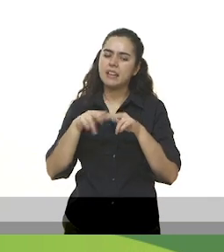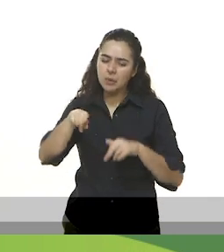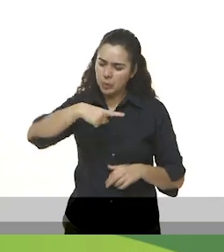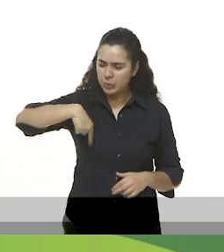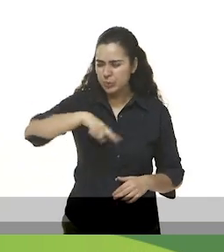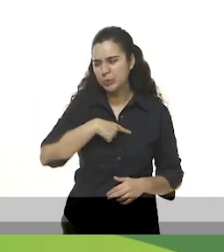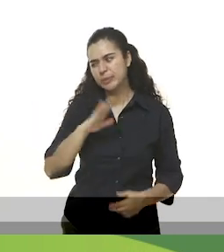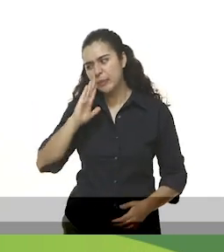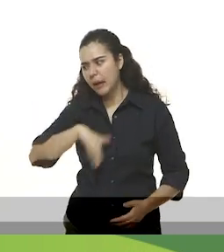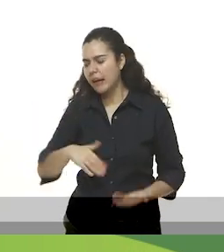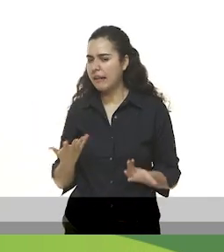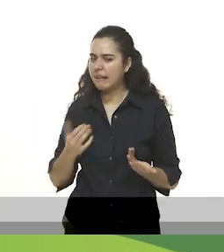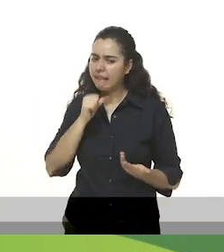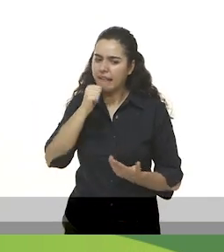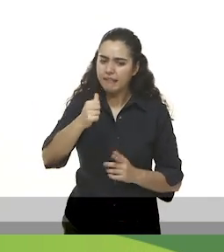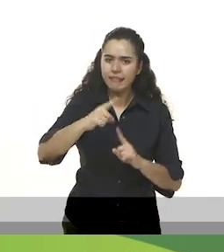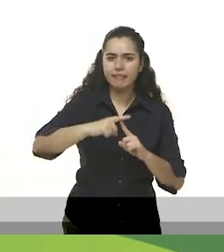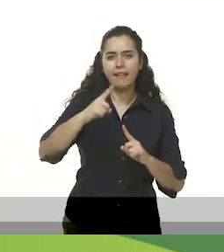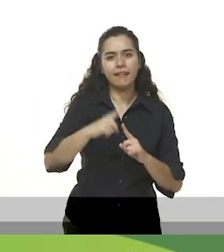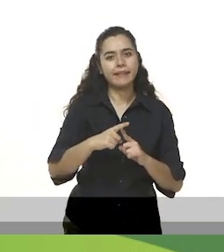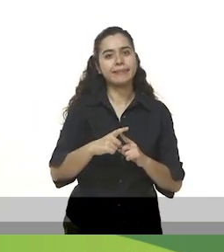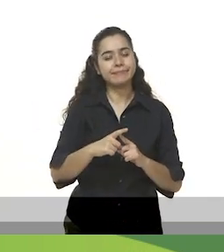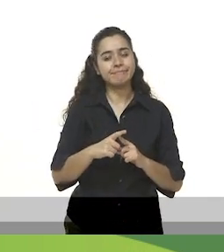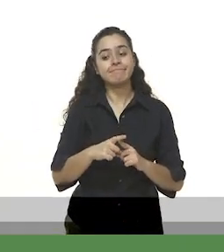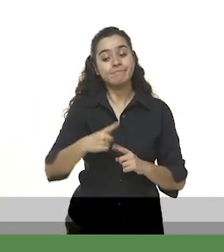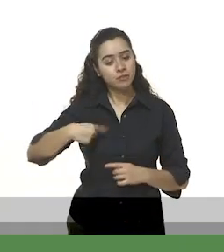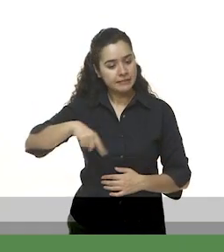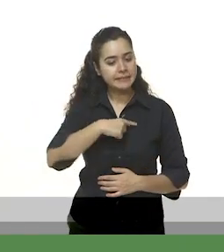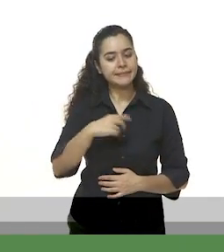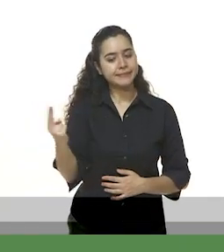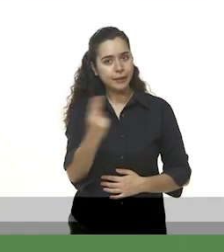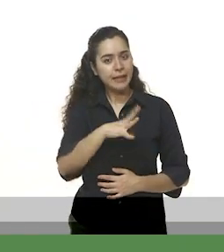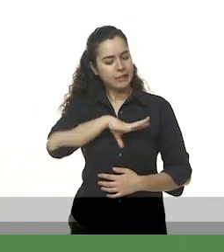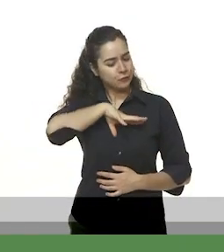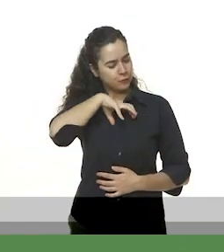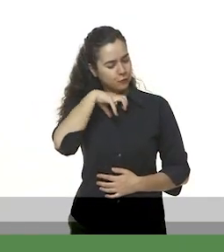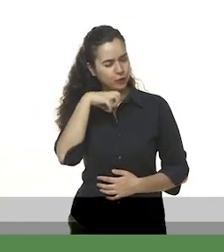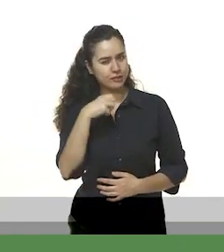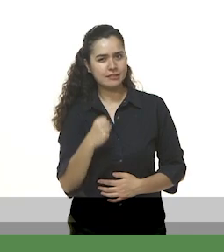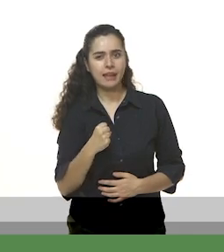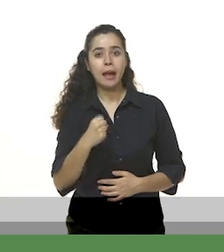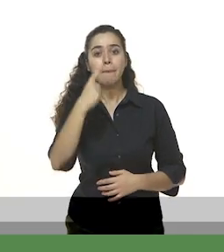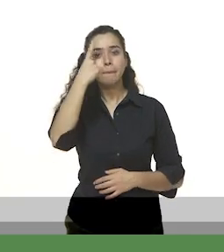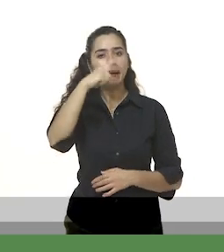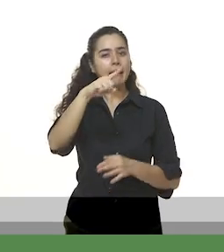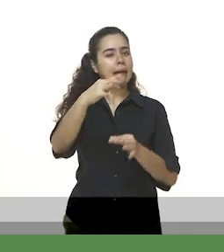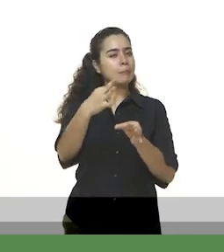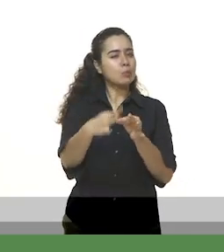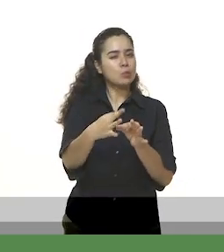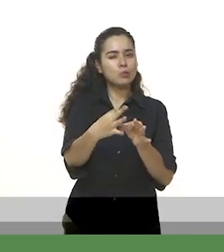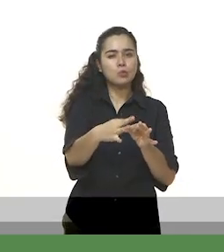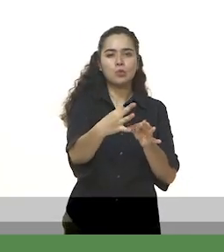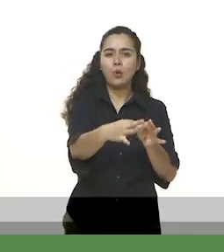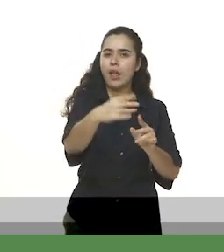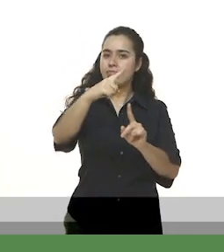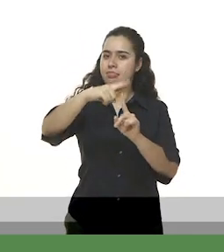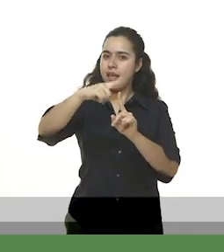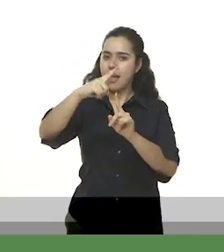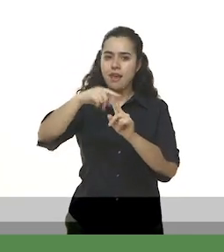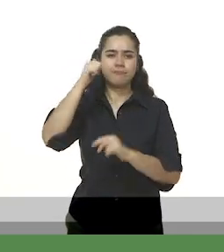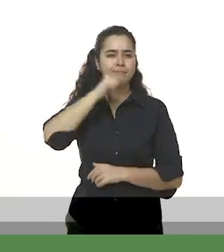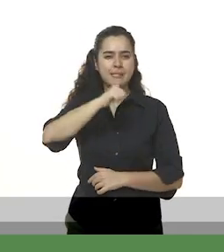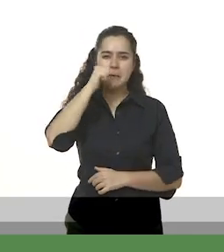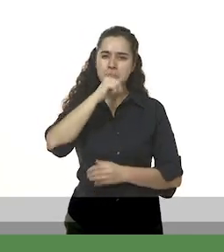de que la maestra tenía mucha razón en lo que les había dicho y por eso iban a poner todo de su parte para poder cumplir con sus